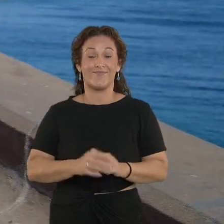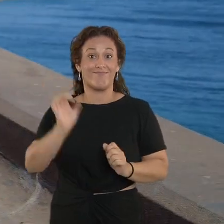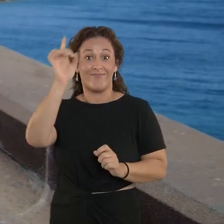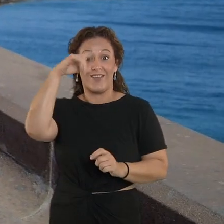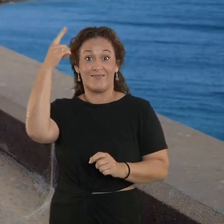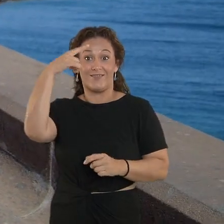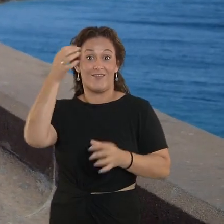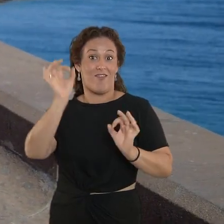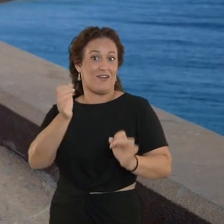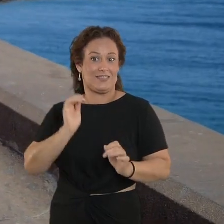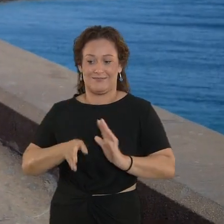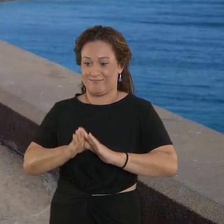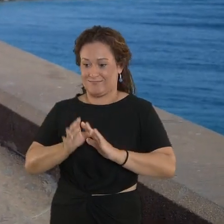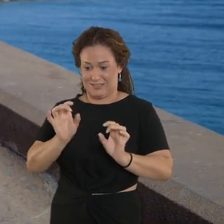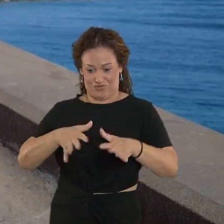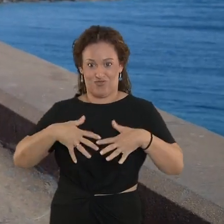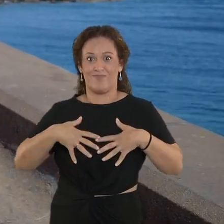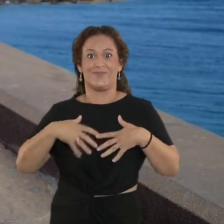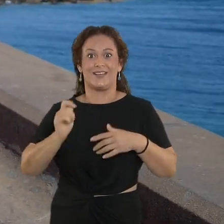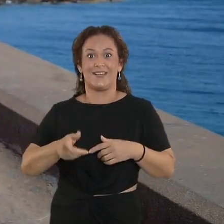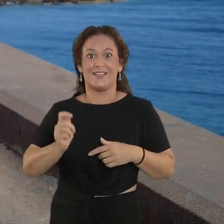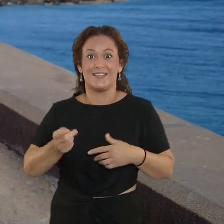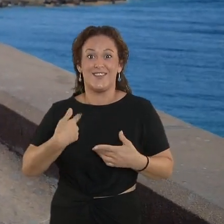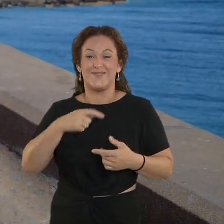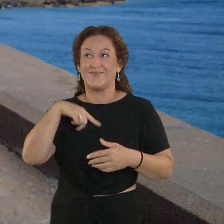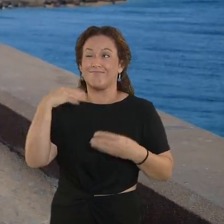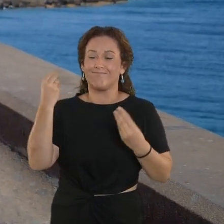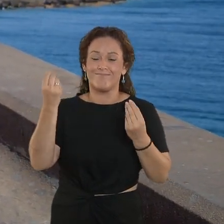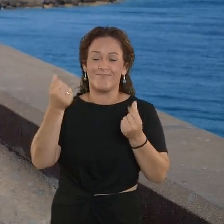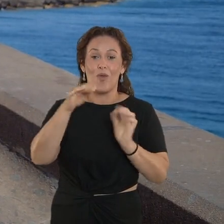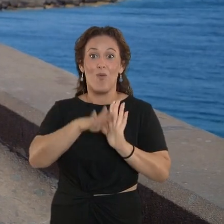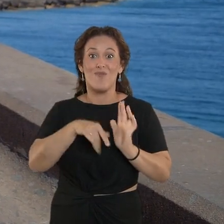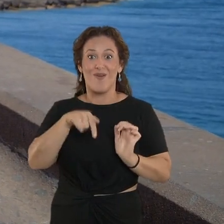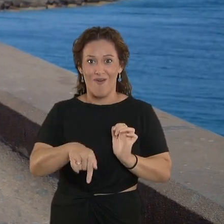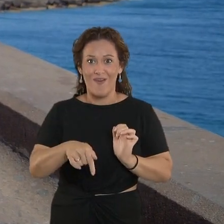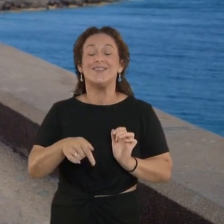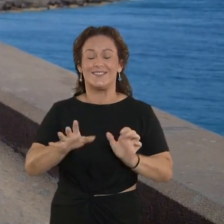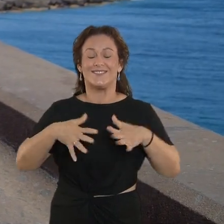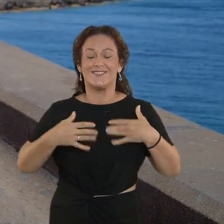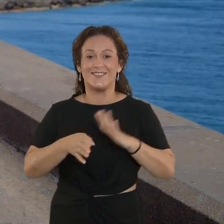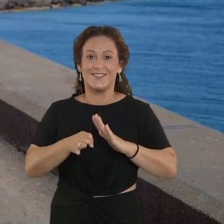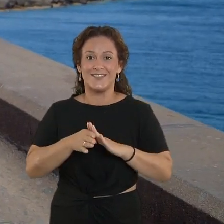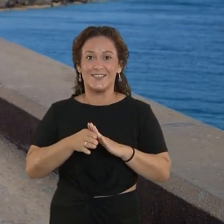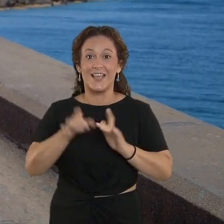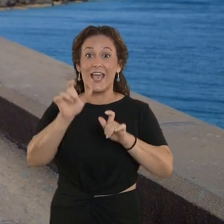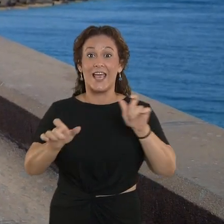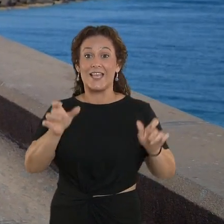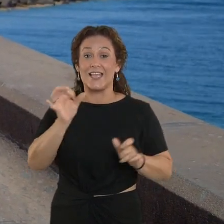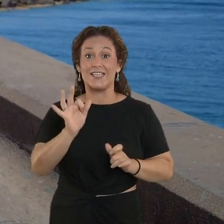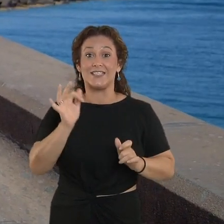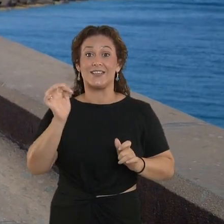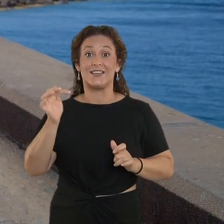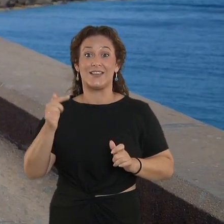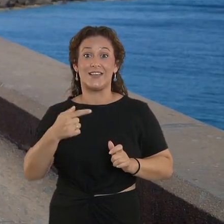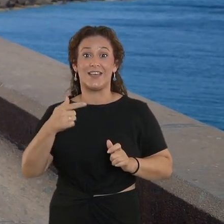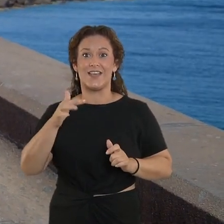La cultura continúa sorprendiéndonos. Y a me da la impresión de que en el programa de hoy seguirá haciéndolo. Agenda SGF,